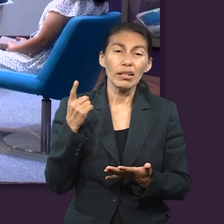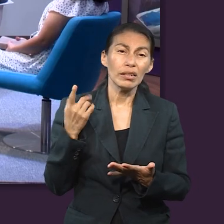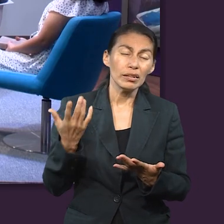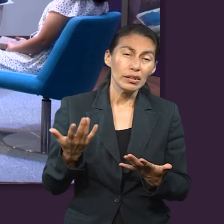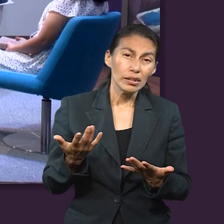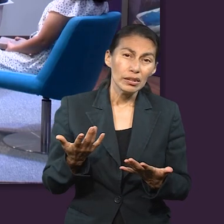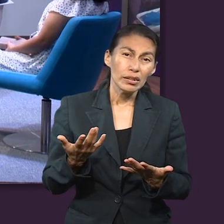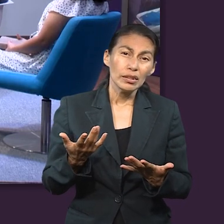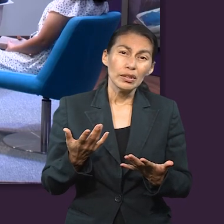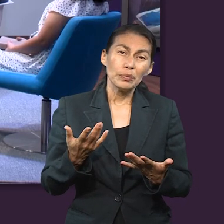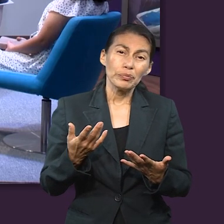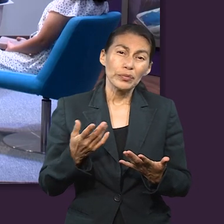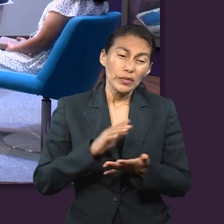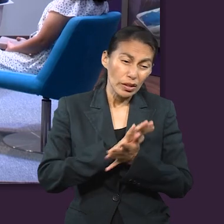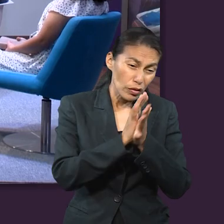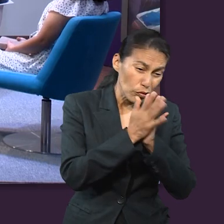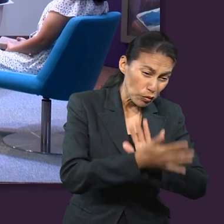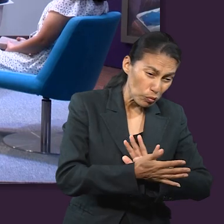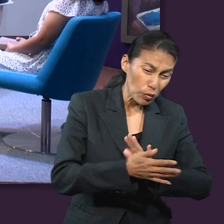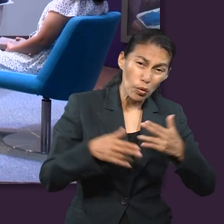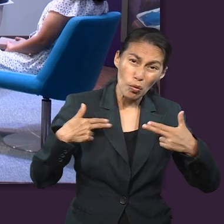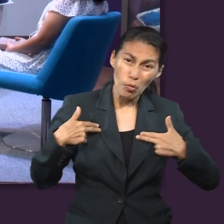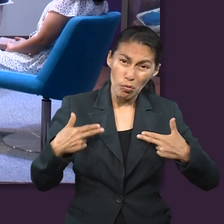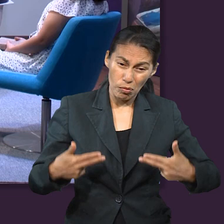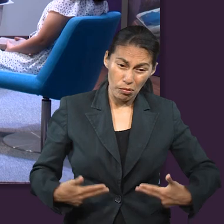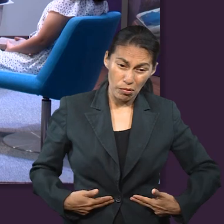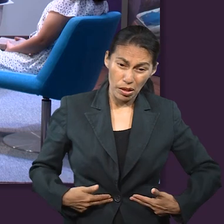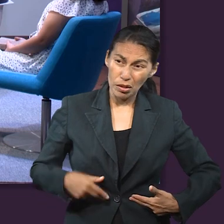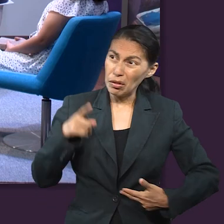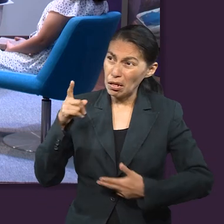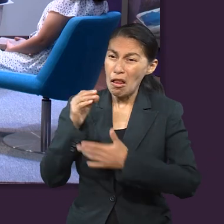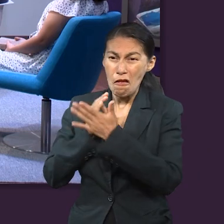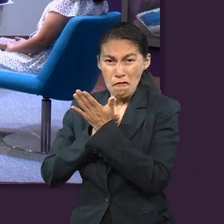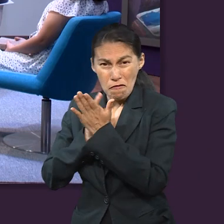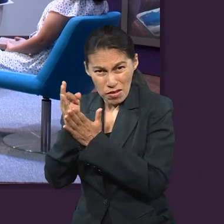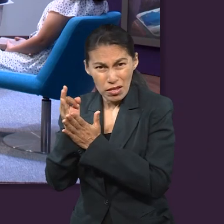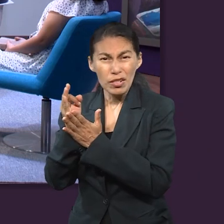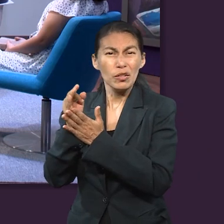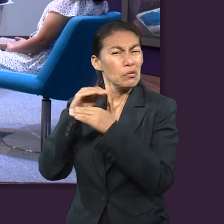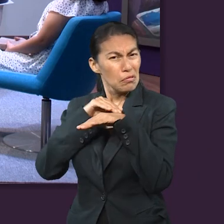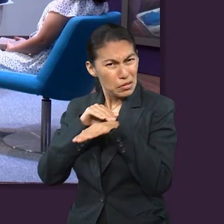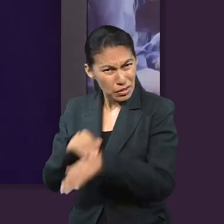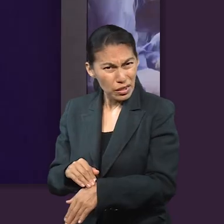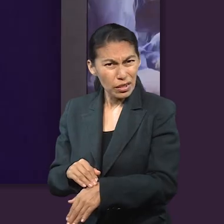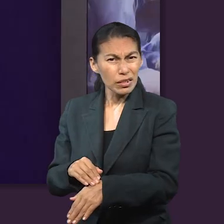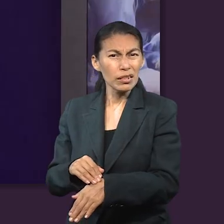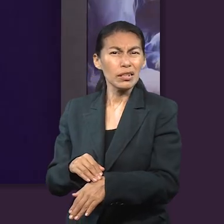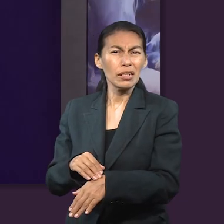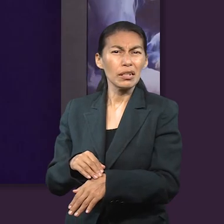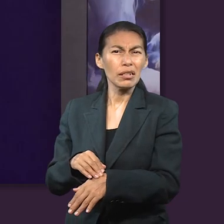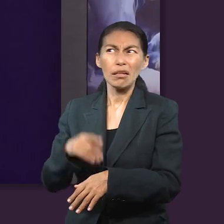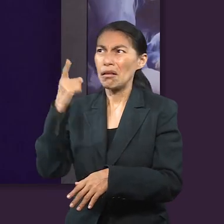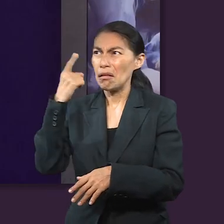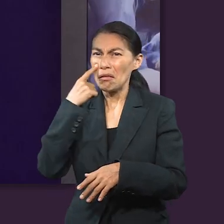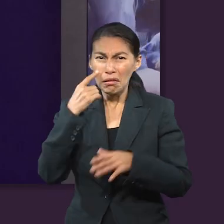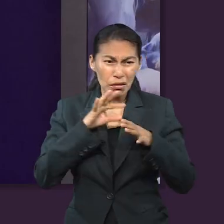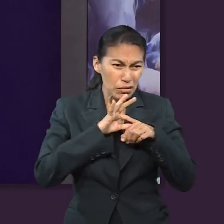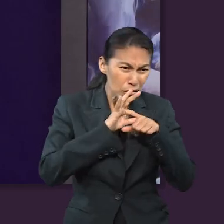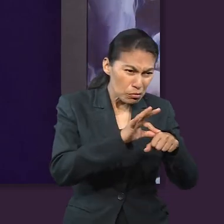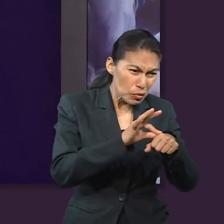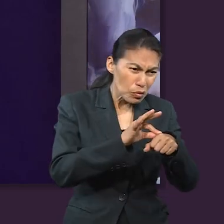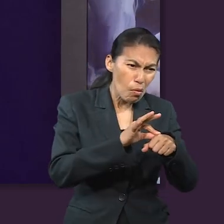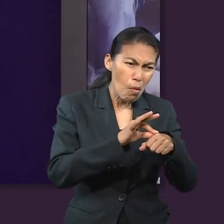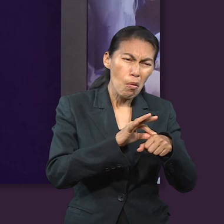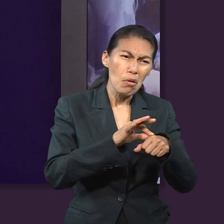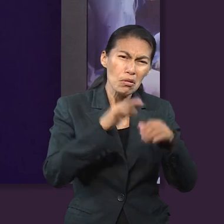y él logró, en la versión de los humanos, presentar una imagen de divinidad, ¿no? De que sí se